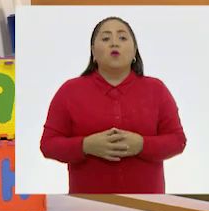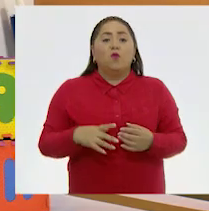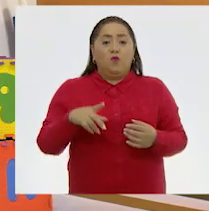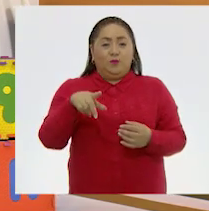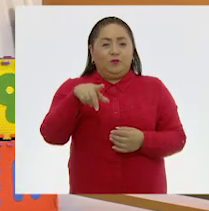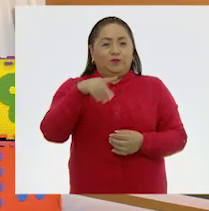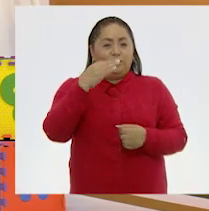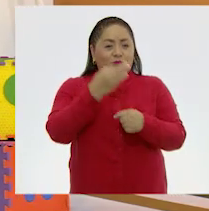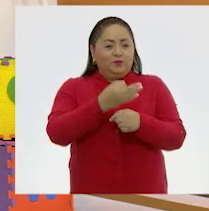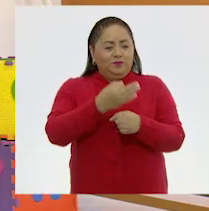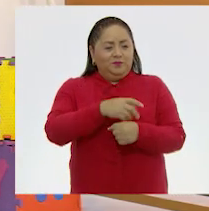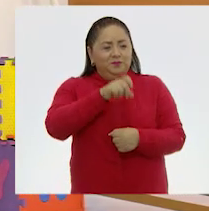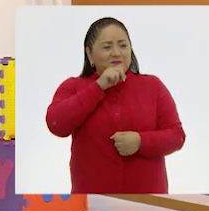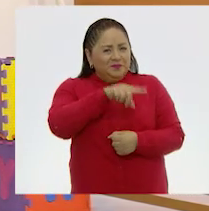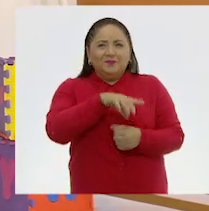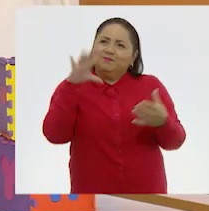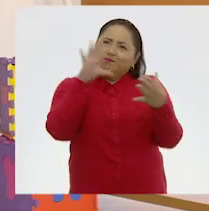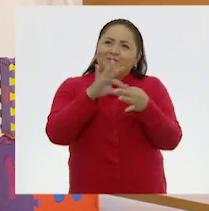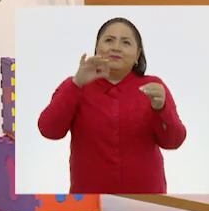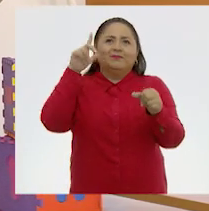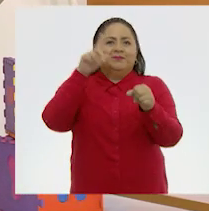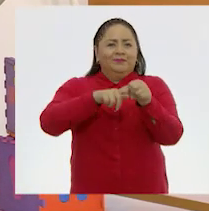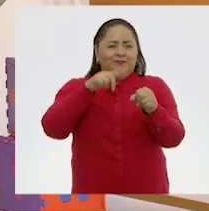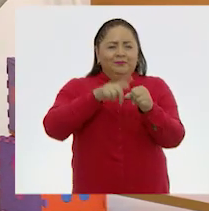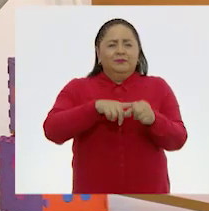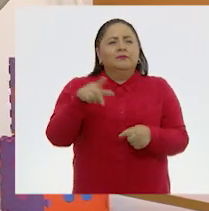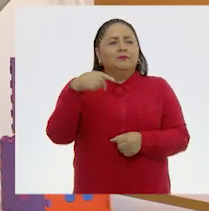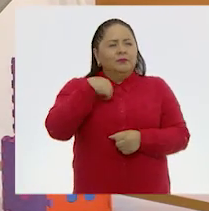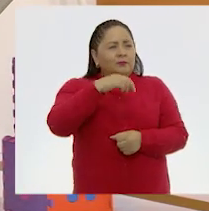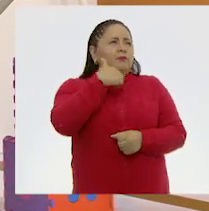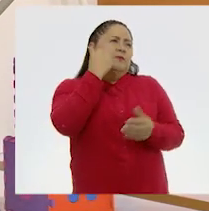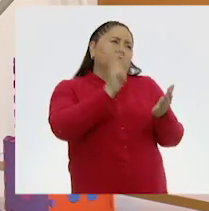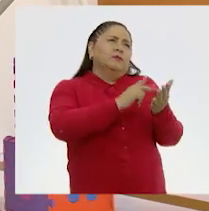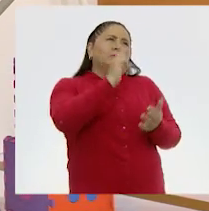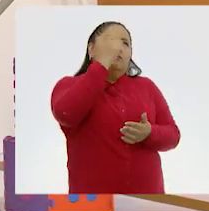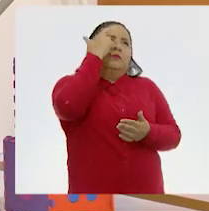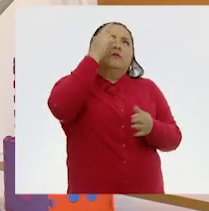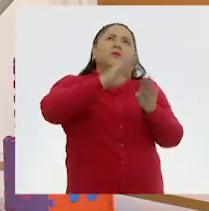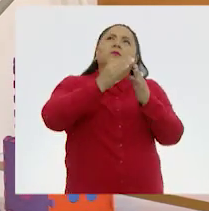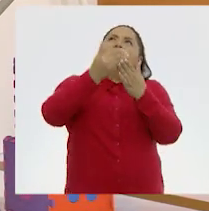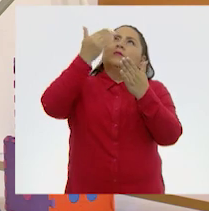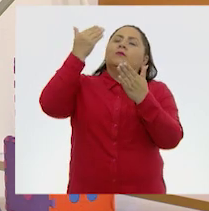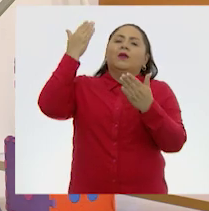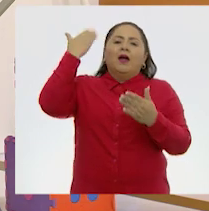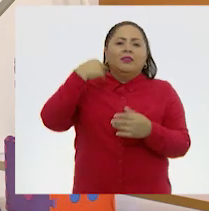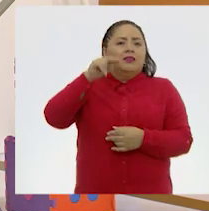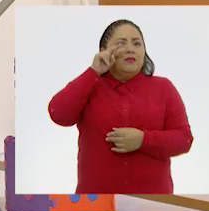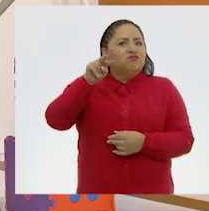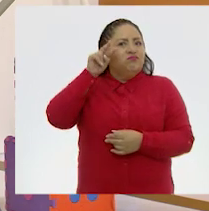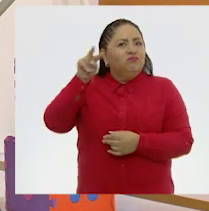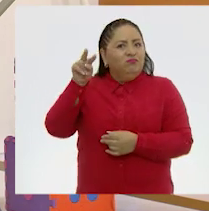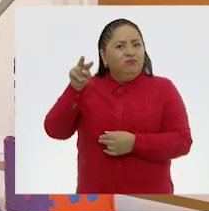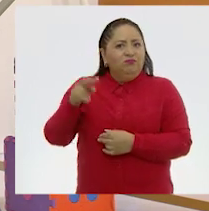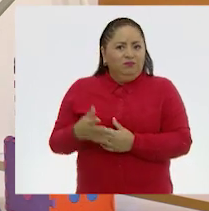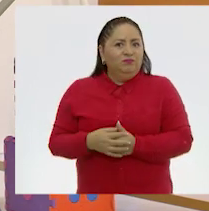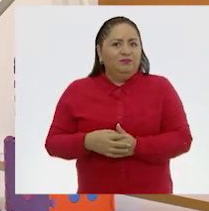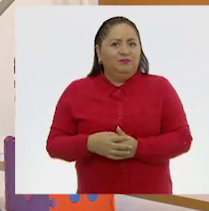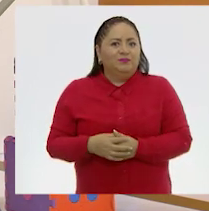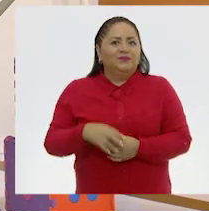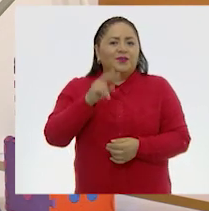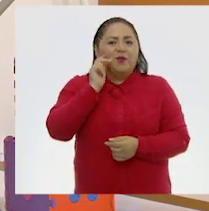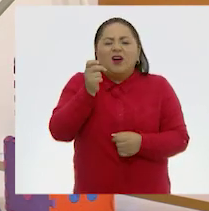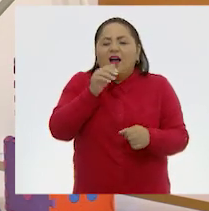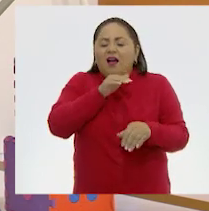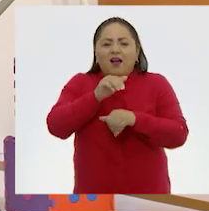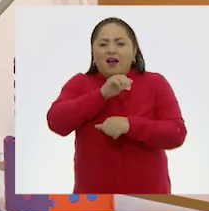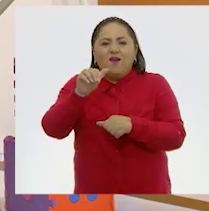Justo estabas hablando de los colores. Claro. Me encantaría que recordáramos todas las posibilidades que estuvimos viendo que tenían los